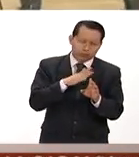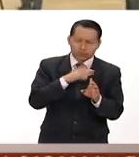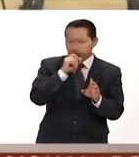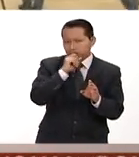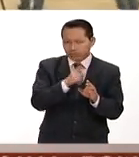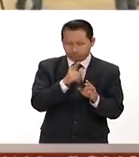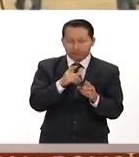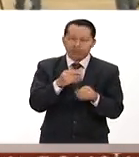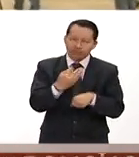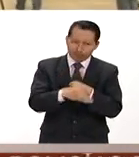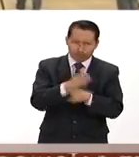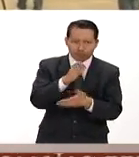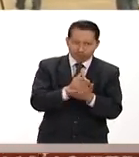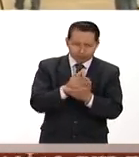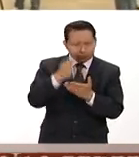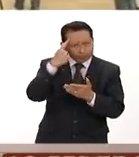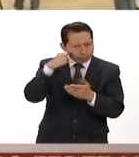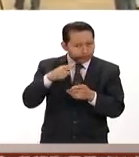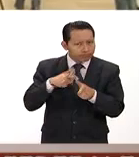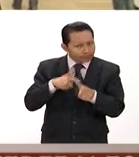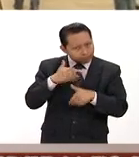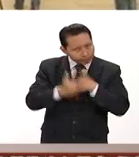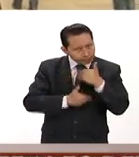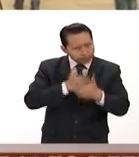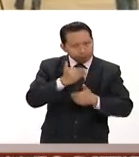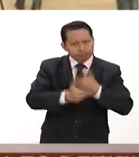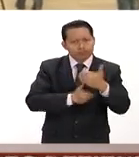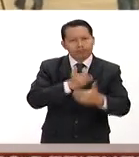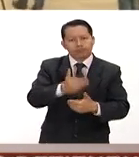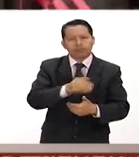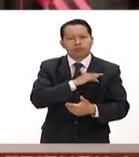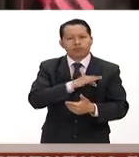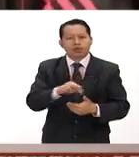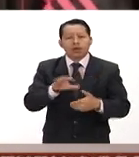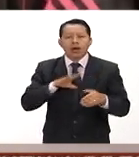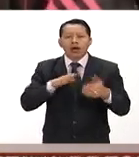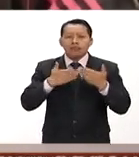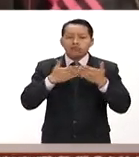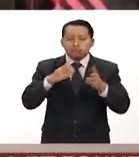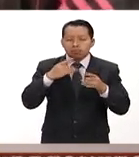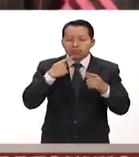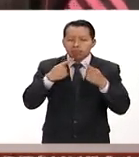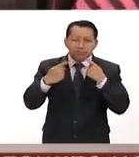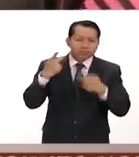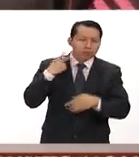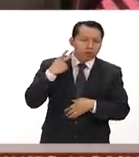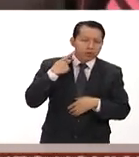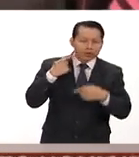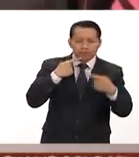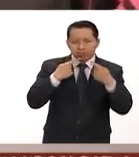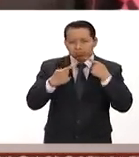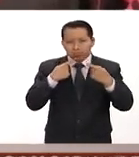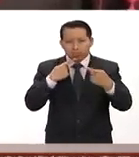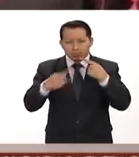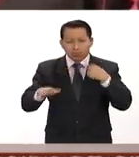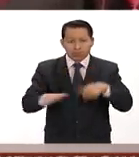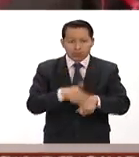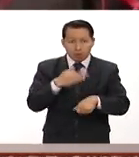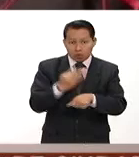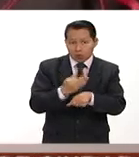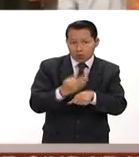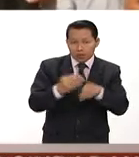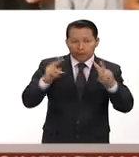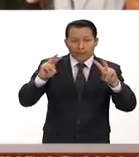permite avanzar y darle posibilidades a la discusión política porque aquí en este momento el tema